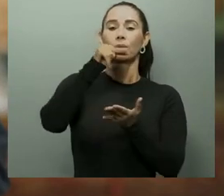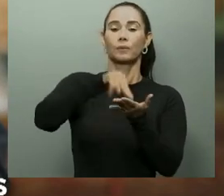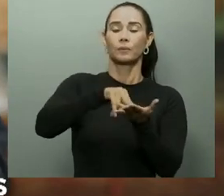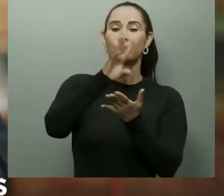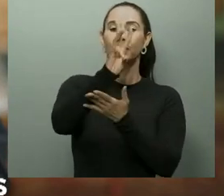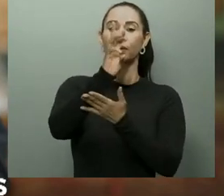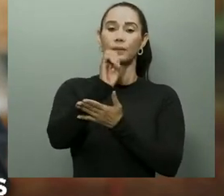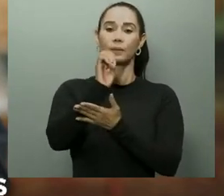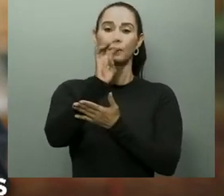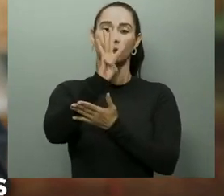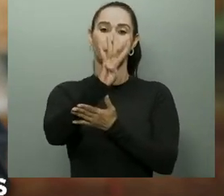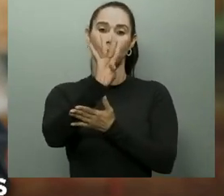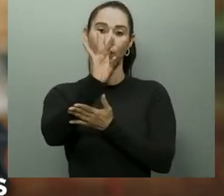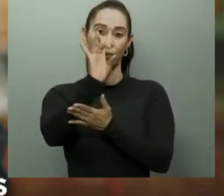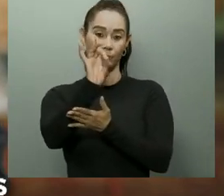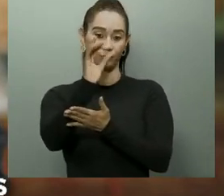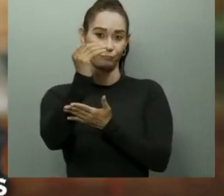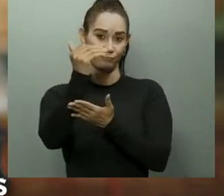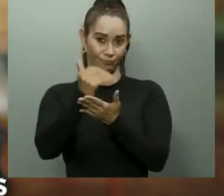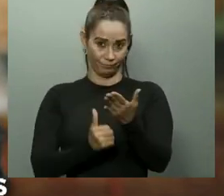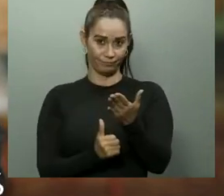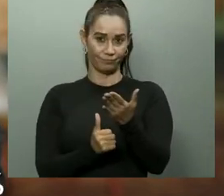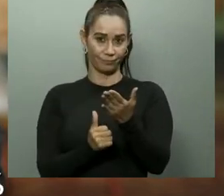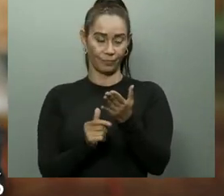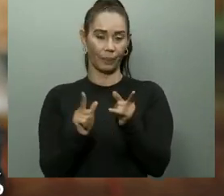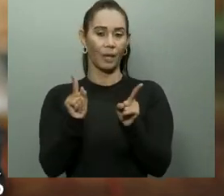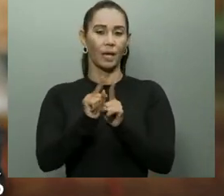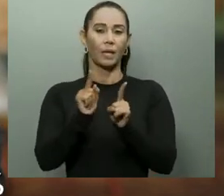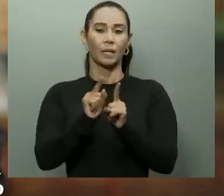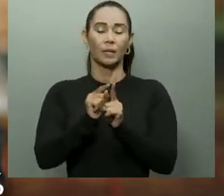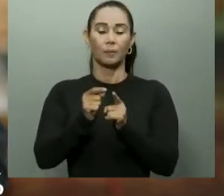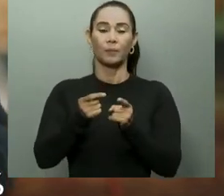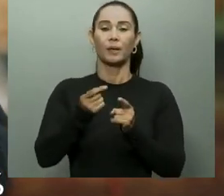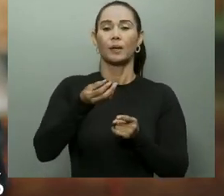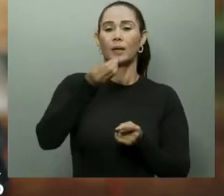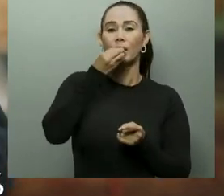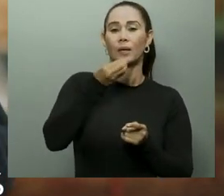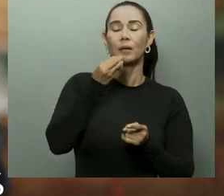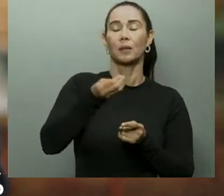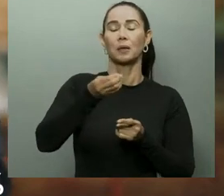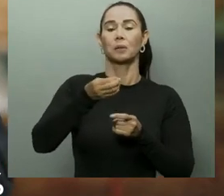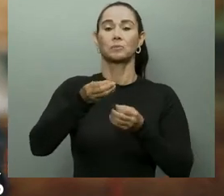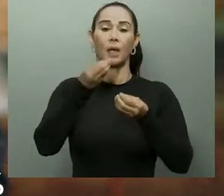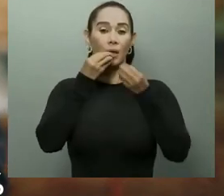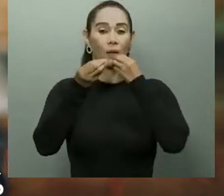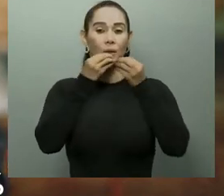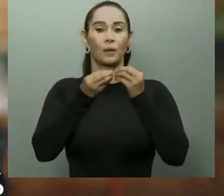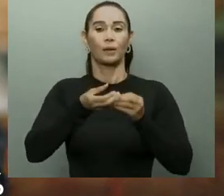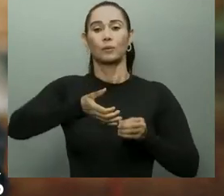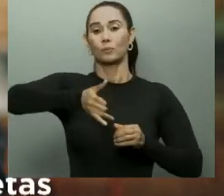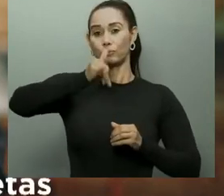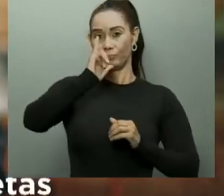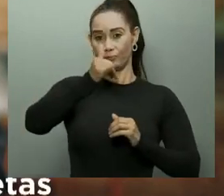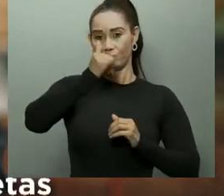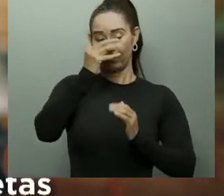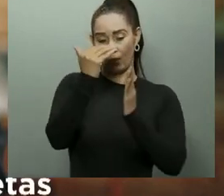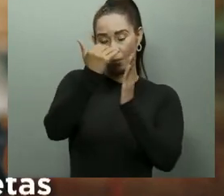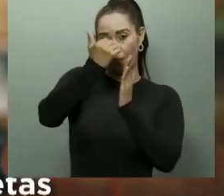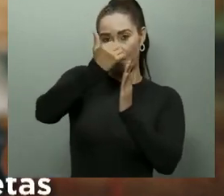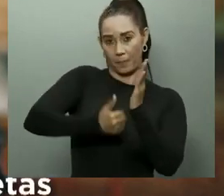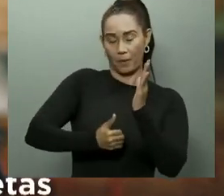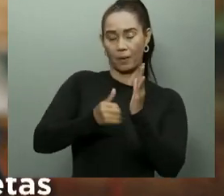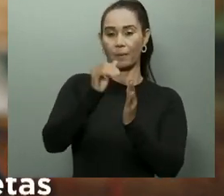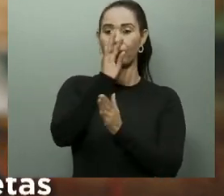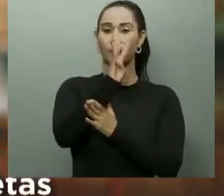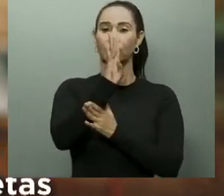En dietas de alimentos y bebidas, el gasto se ha reducido un 143%. Dentro